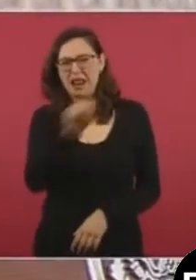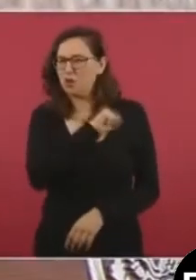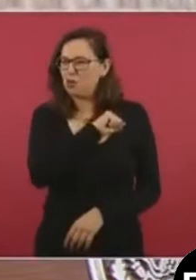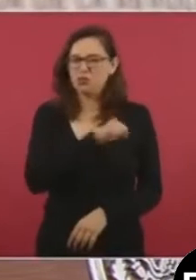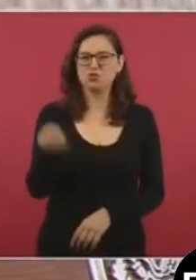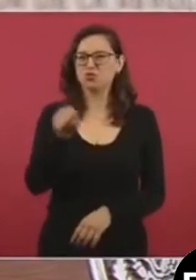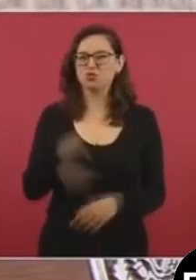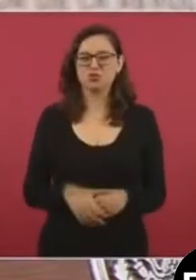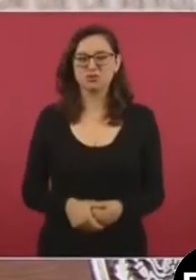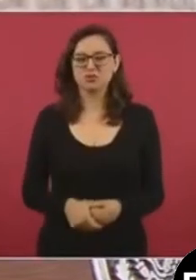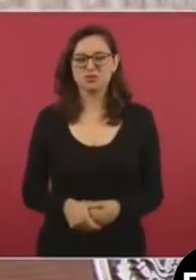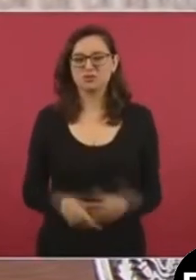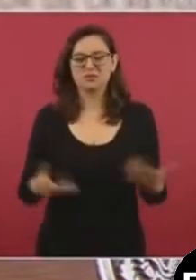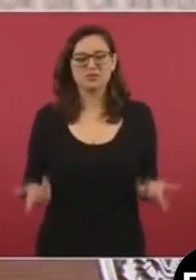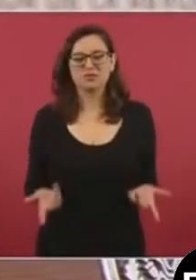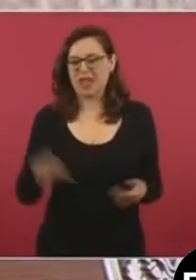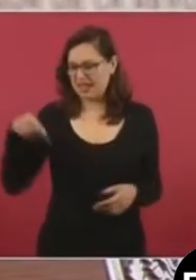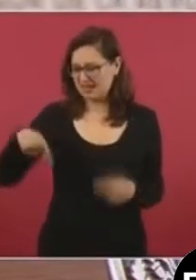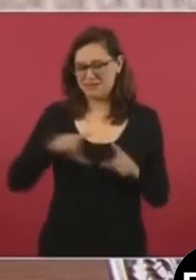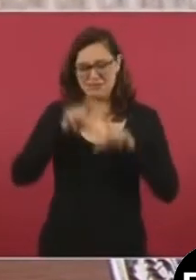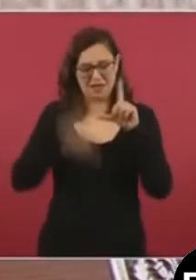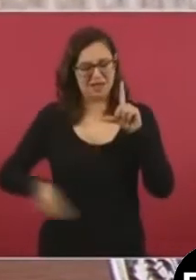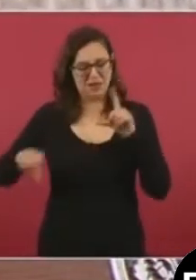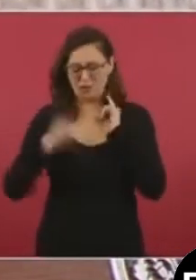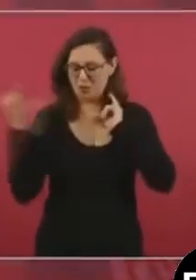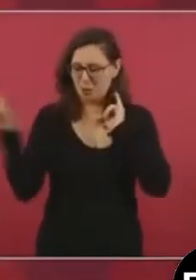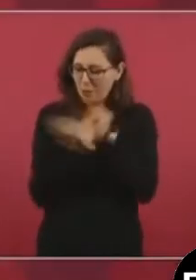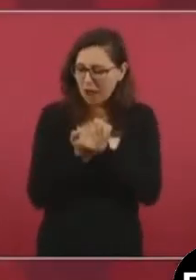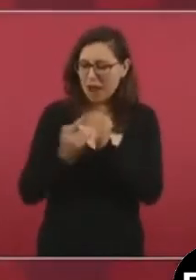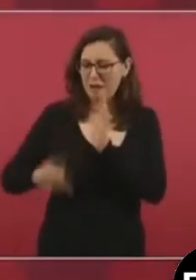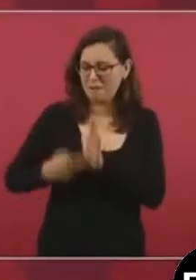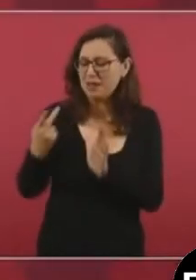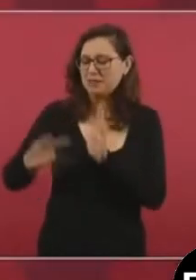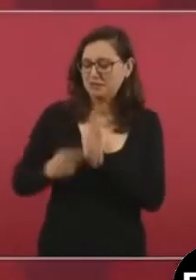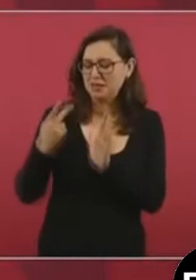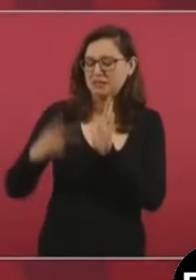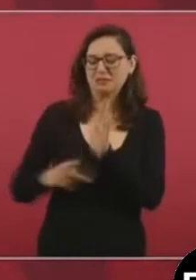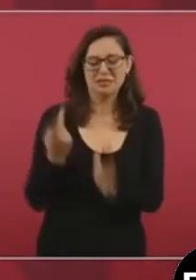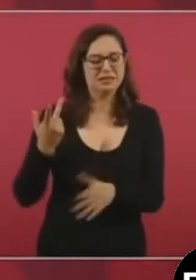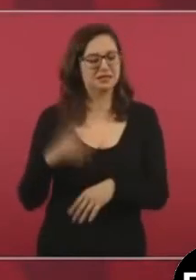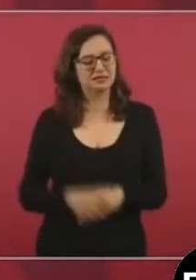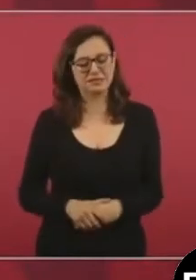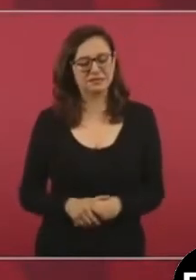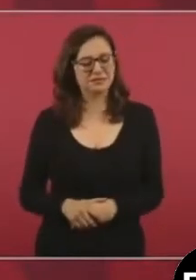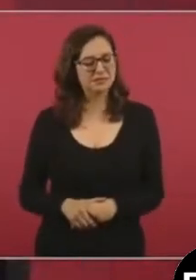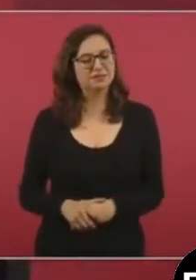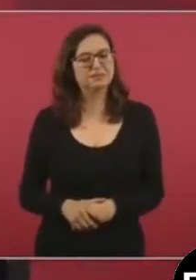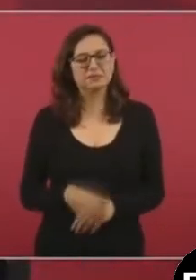Y es lo que ya nosotros hemos enfrentado.